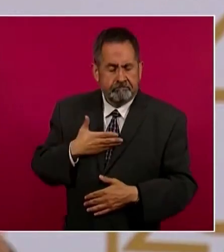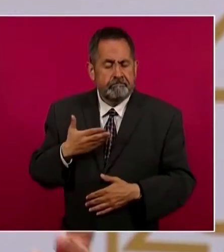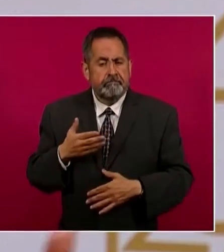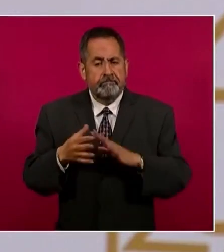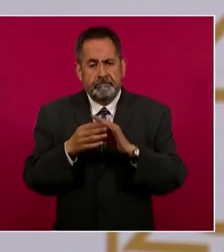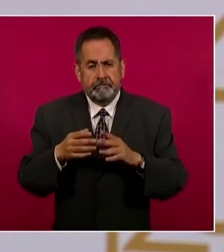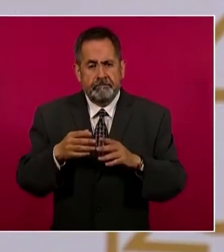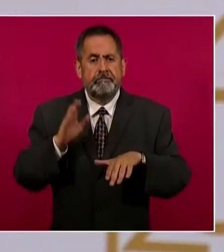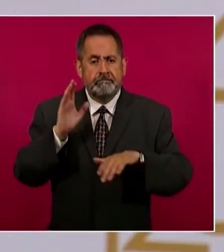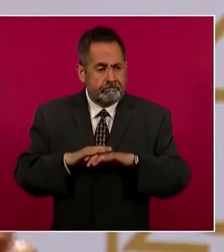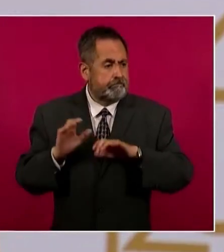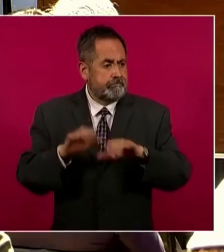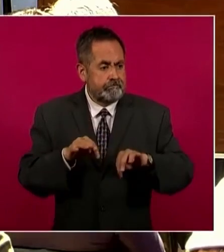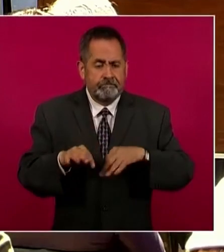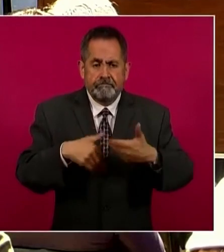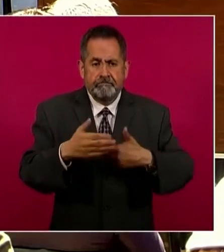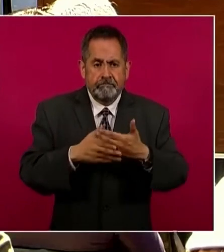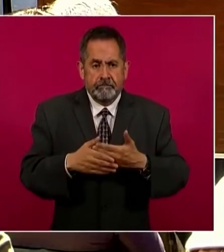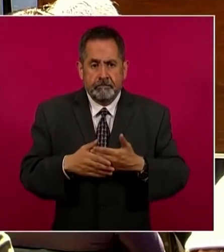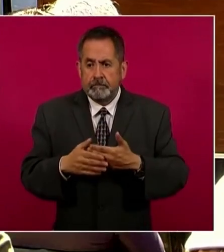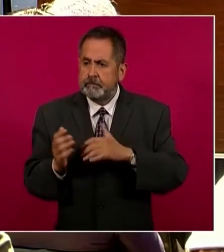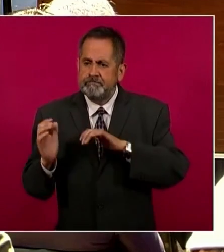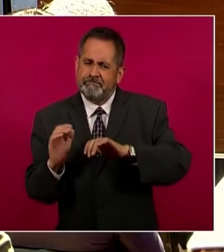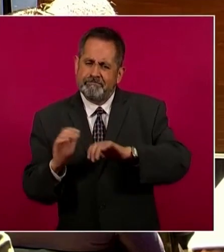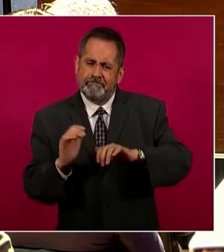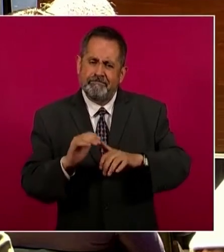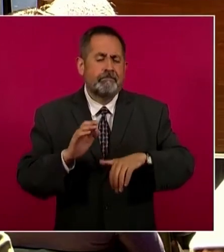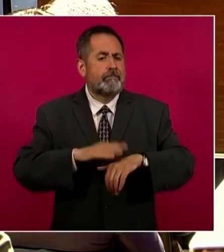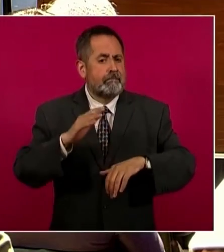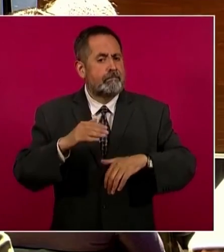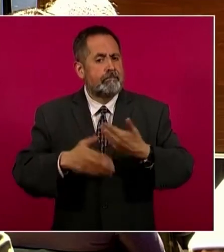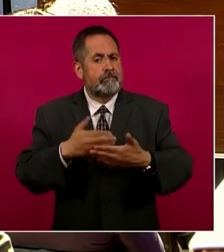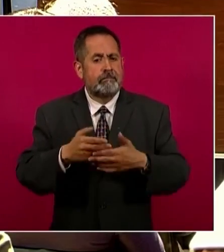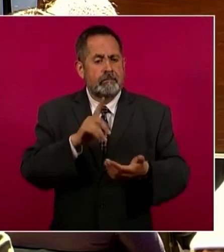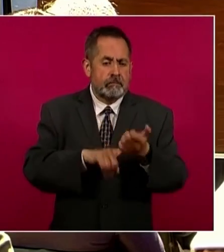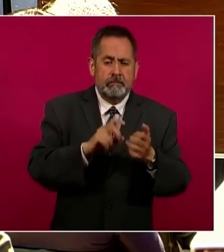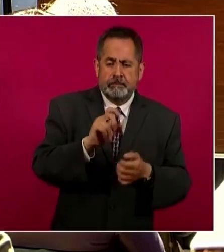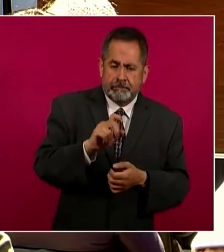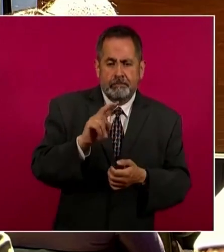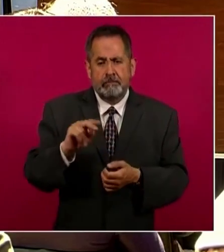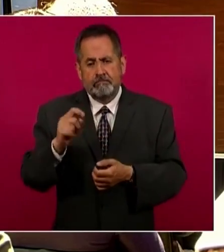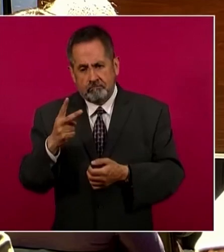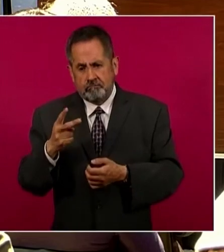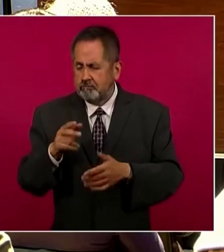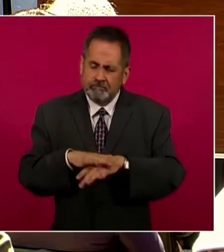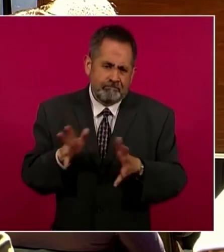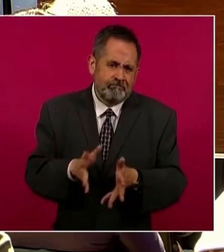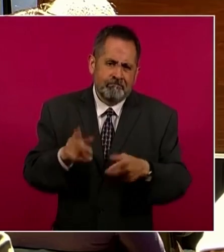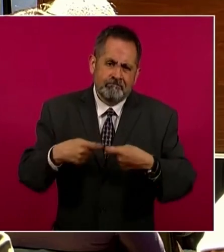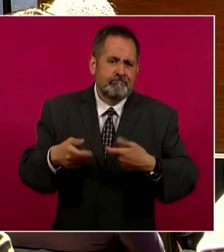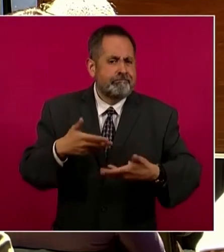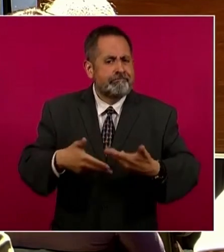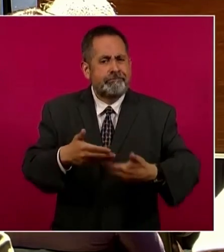de la generación de más empleos. Los que teníamos que haber generado durante el 2020 y 2021, estamos impulsando las